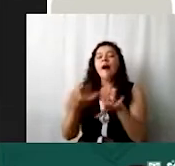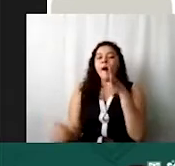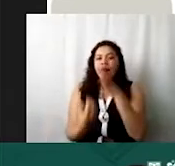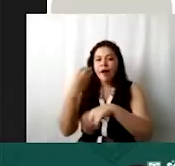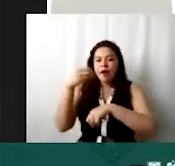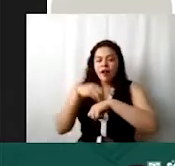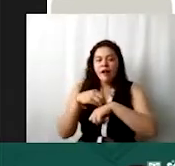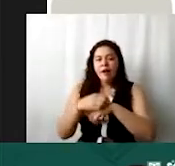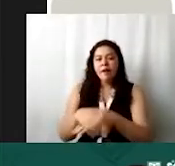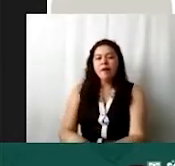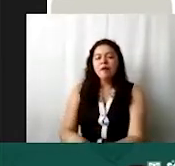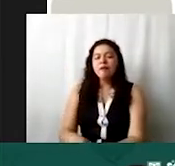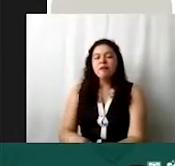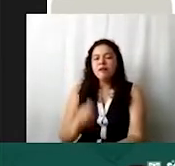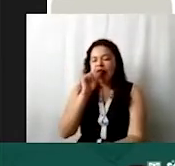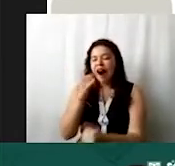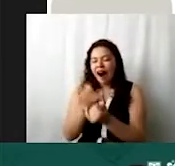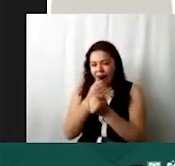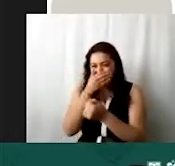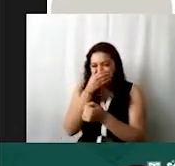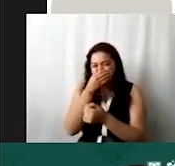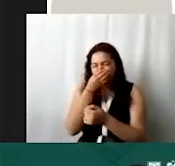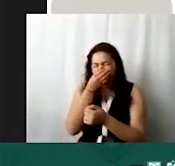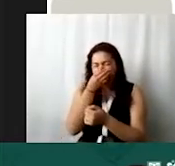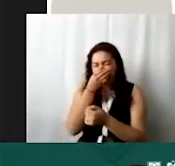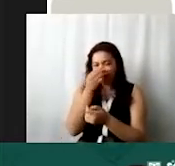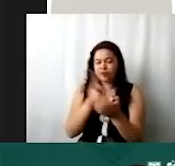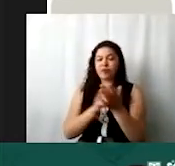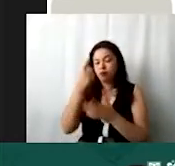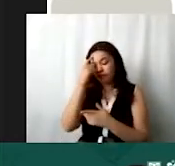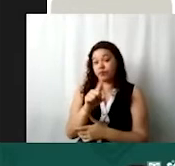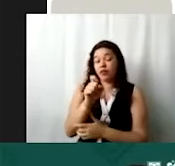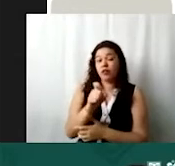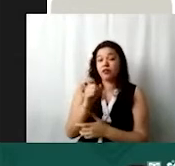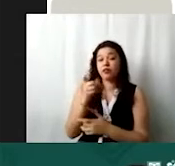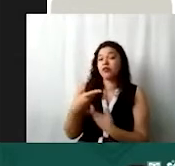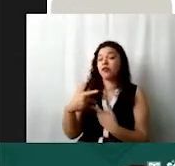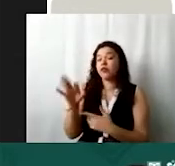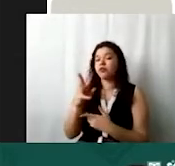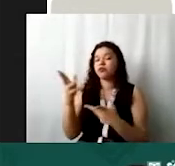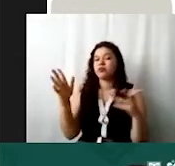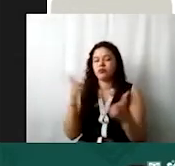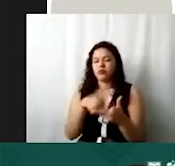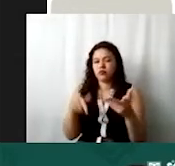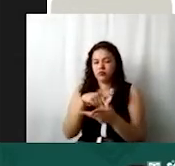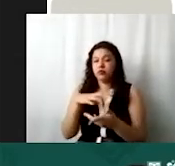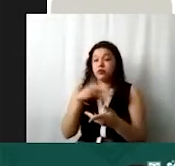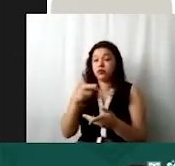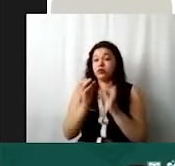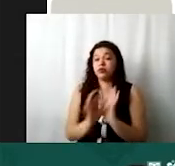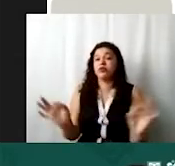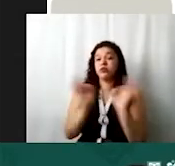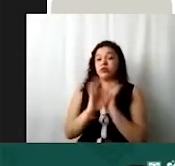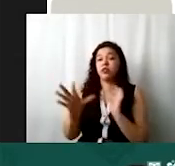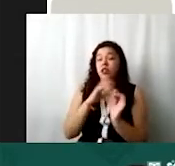también derechos por el suministro de agua, asumiendo que ustedes tienen un inmueble. Es importante que si ustedes